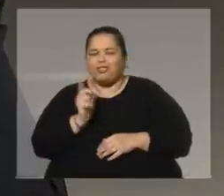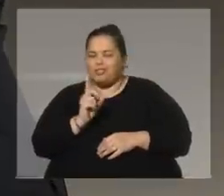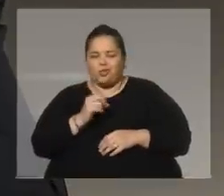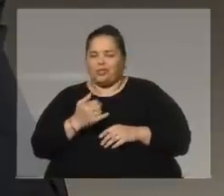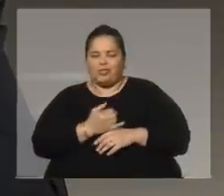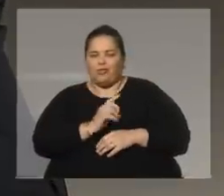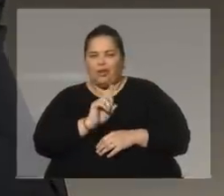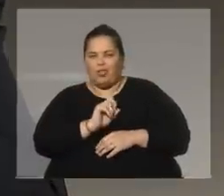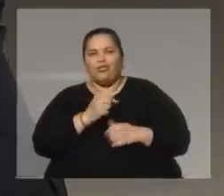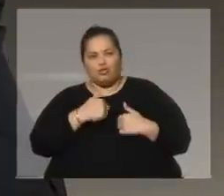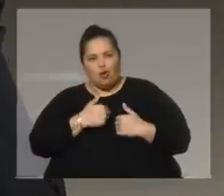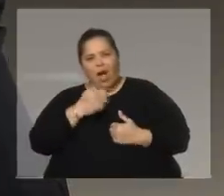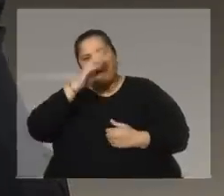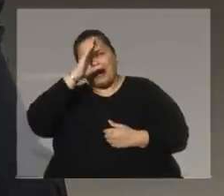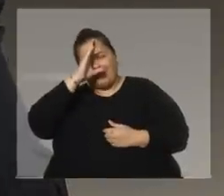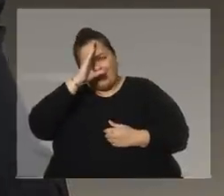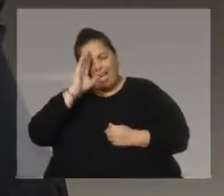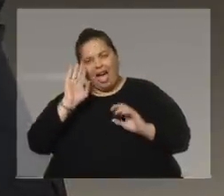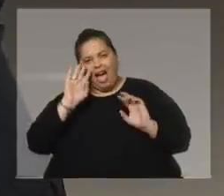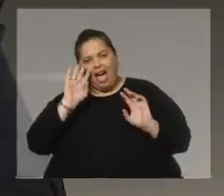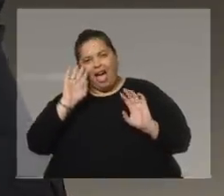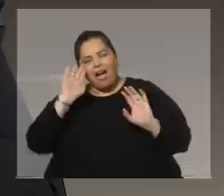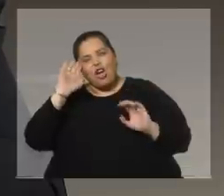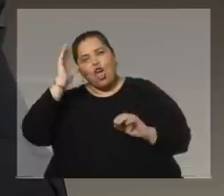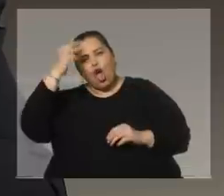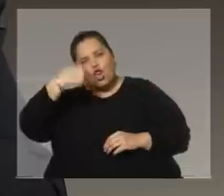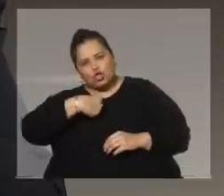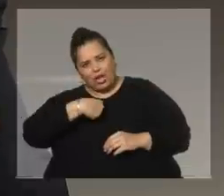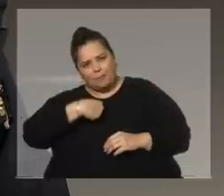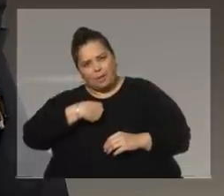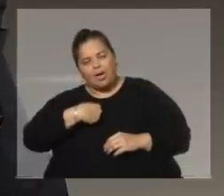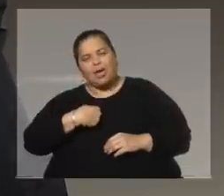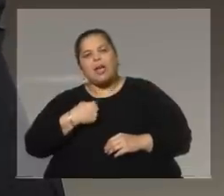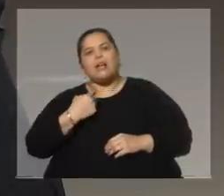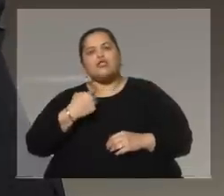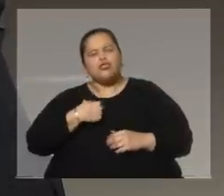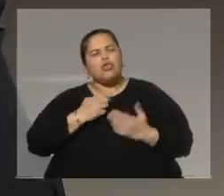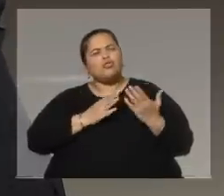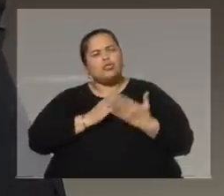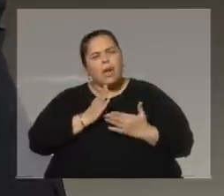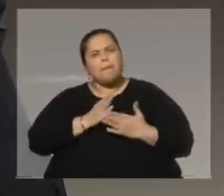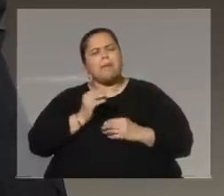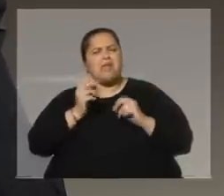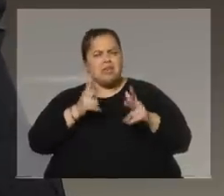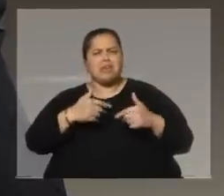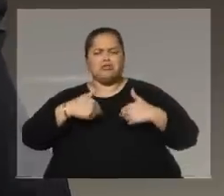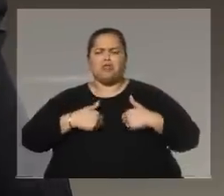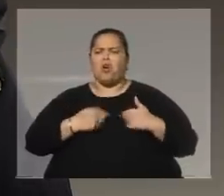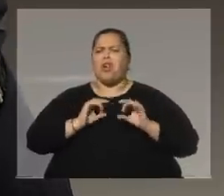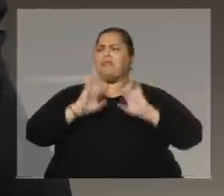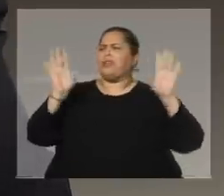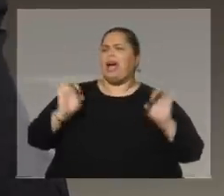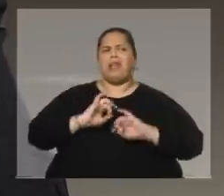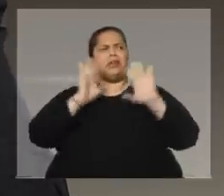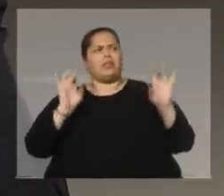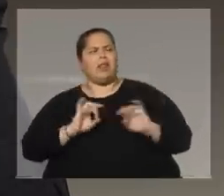Aprendí a conocerme más y aprendí que yo siempre me jacté de que había vivido en libertad a pesar